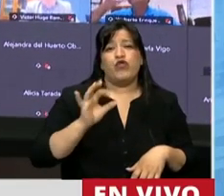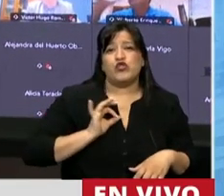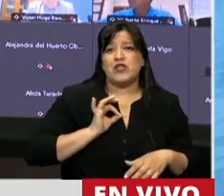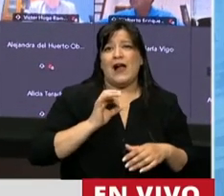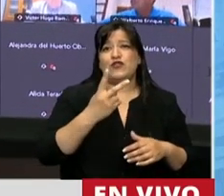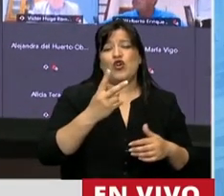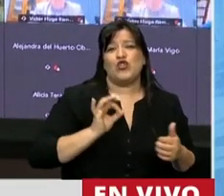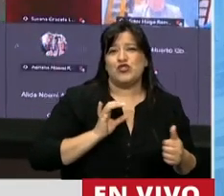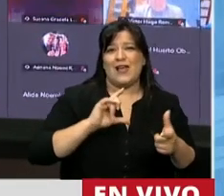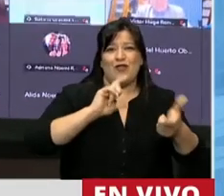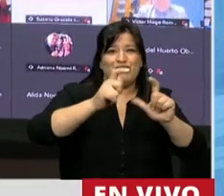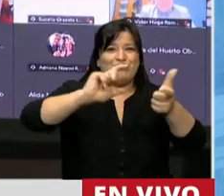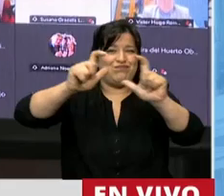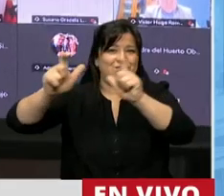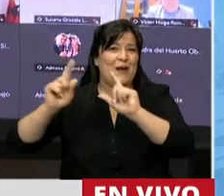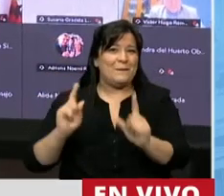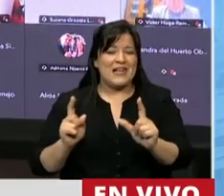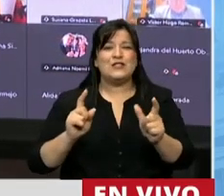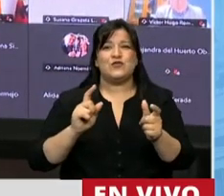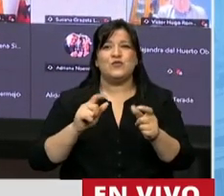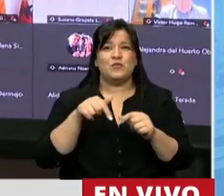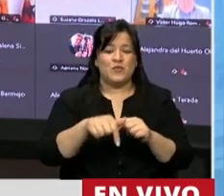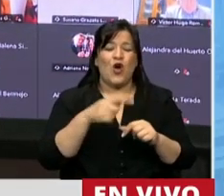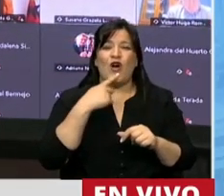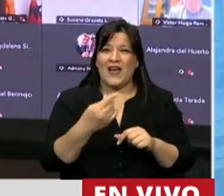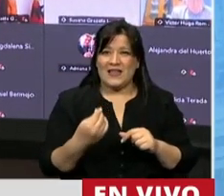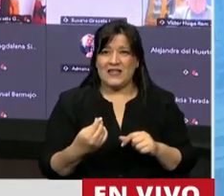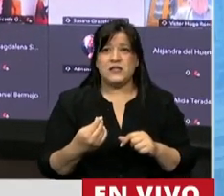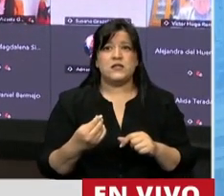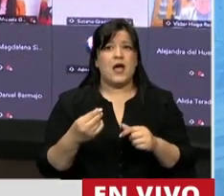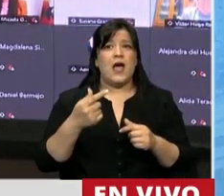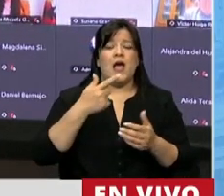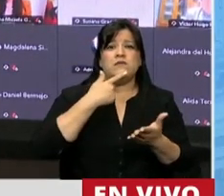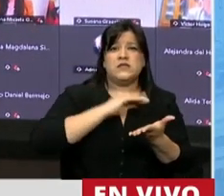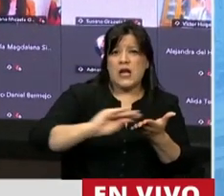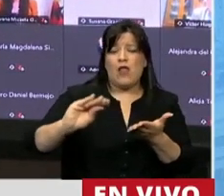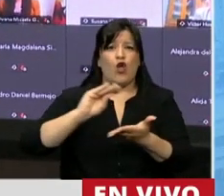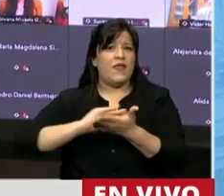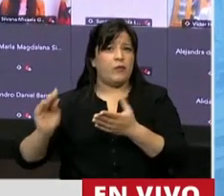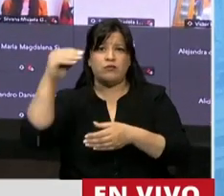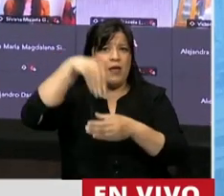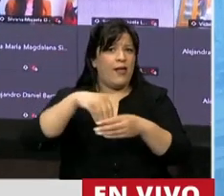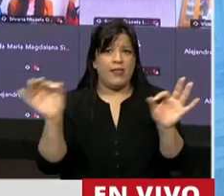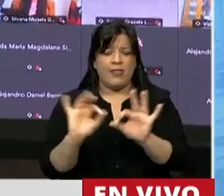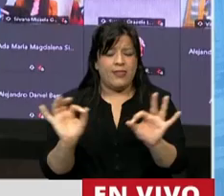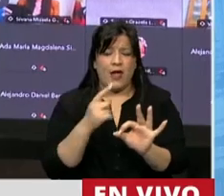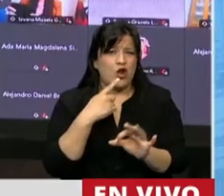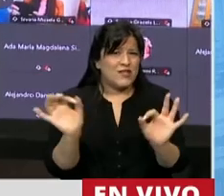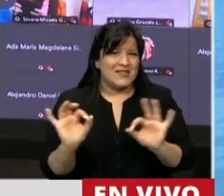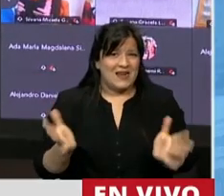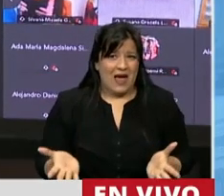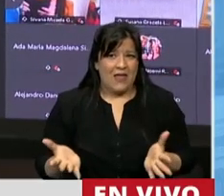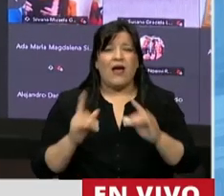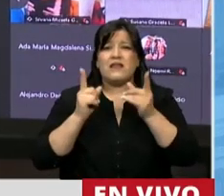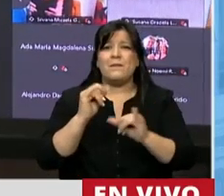capitales alternas porque esa es la rotación que propone de contemplar a los legisladores nacionales a los senadores a los diputados nacionales